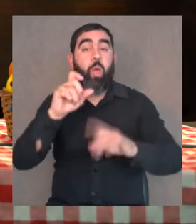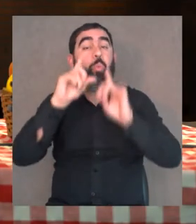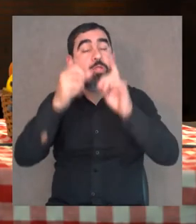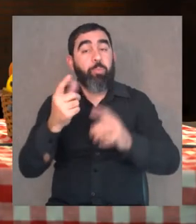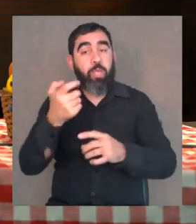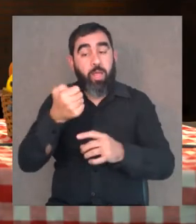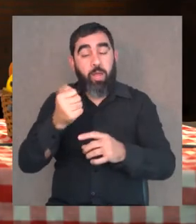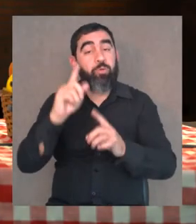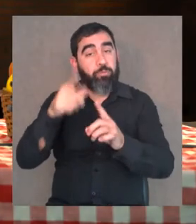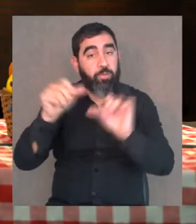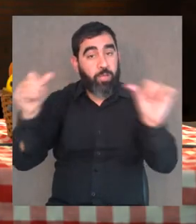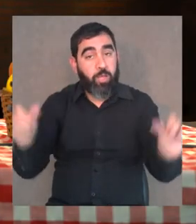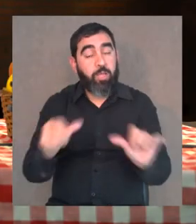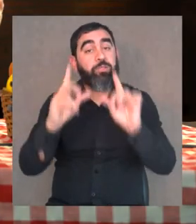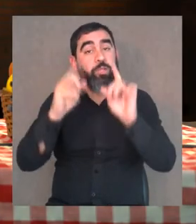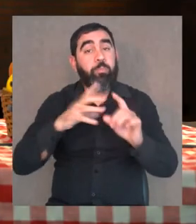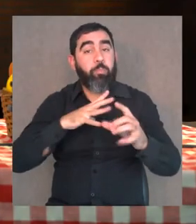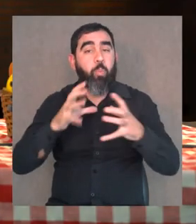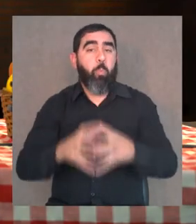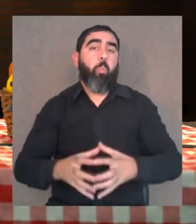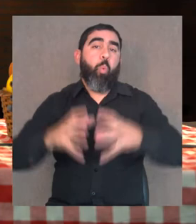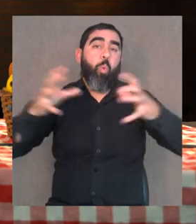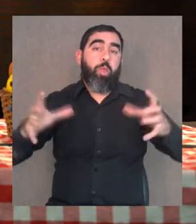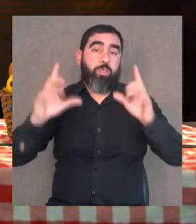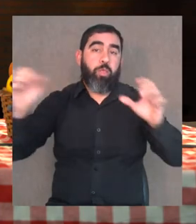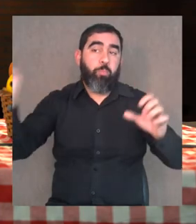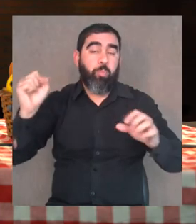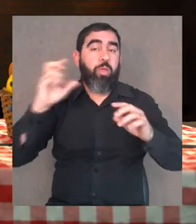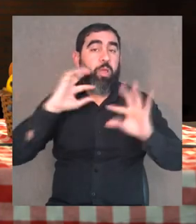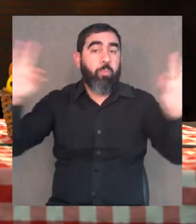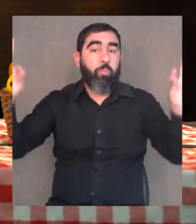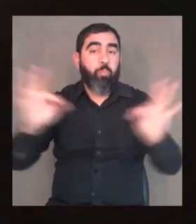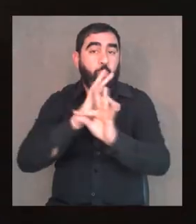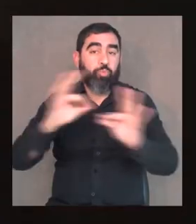arroz y podemos hacer un maracón bien grande para tocar música colombiana.